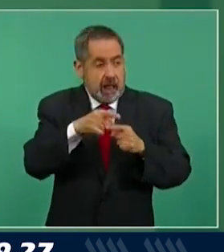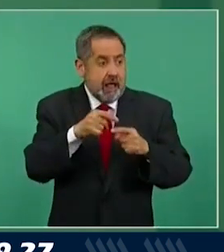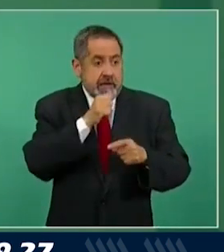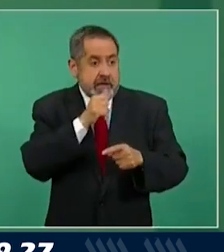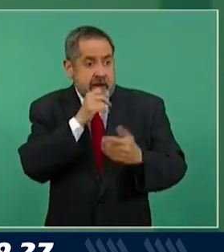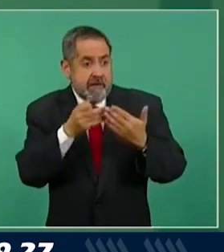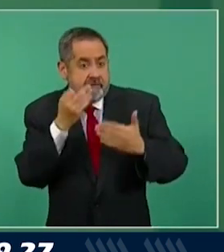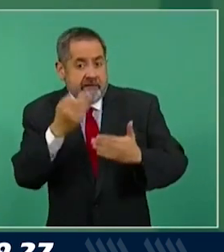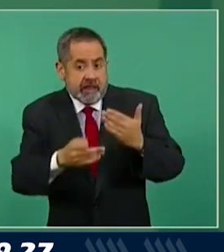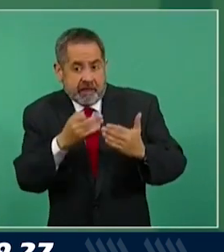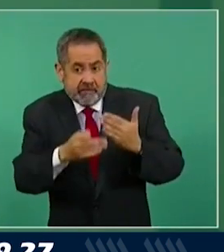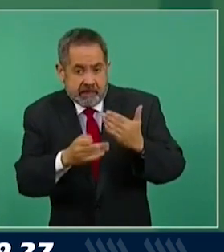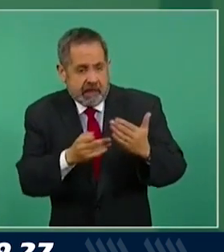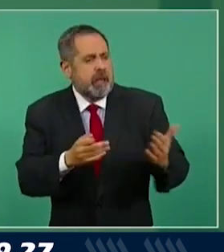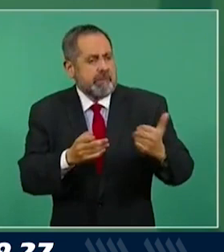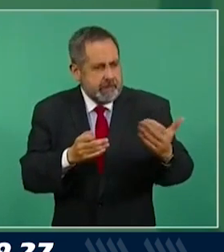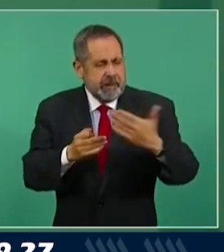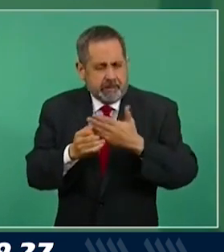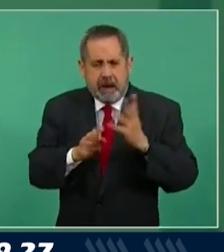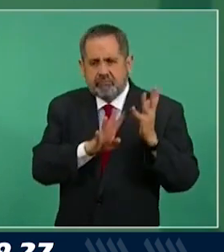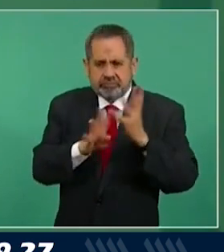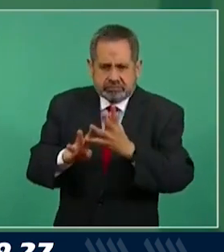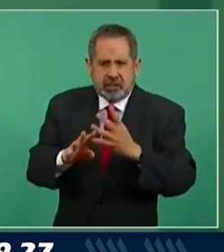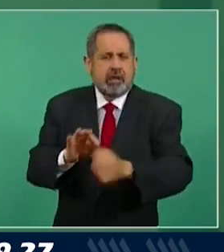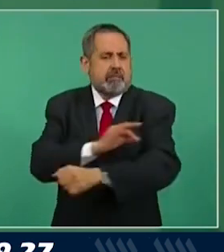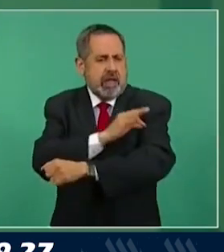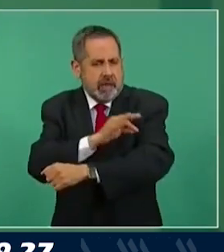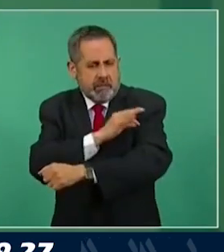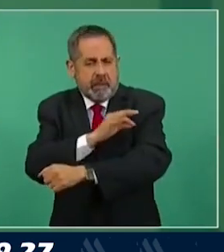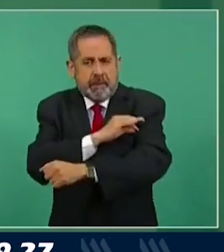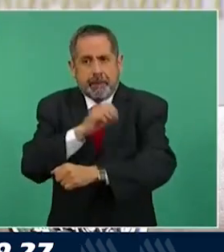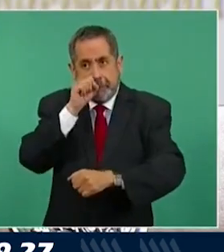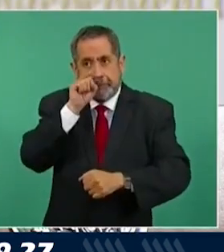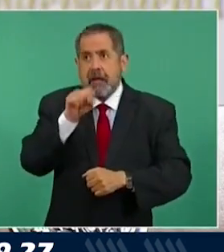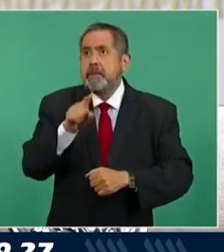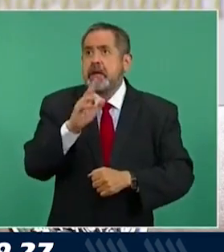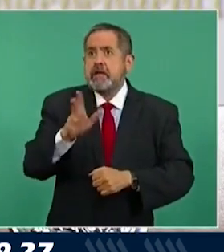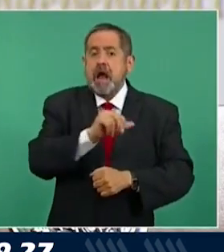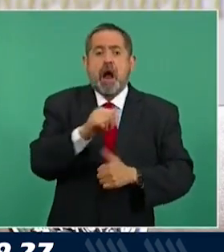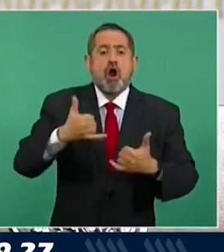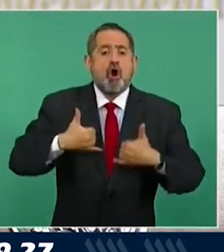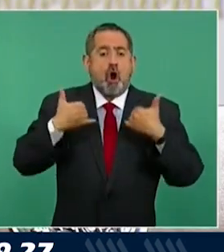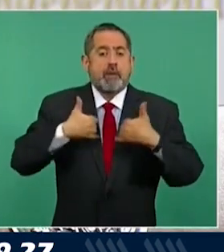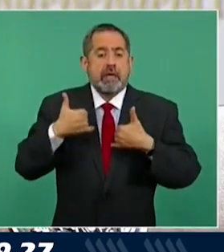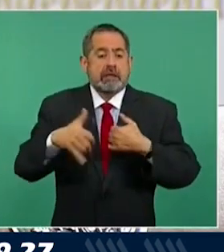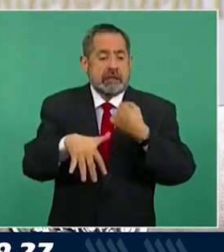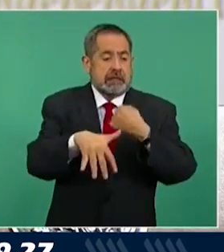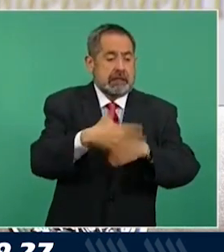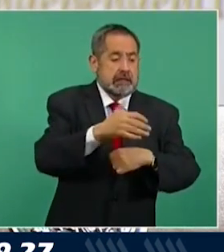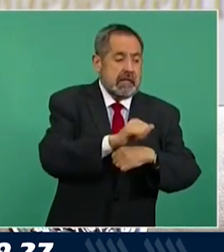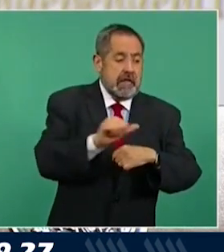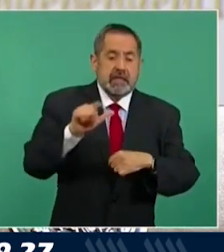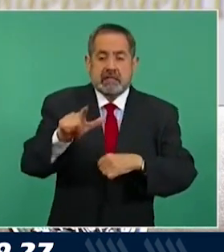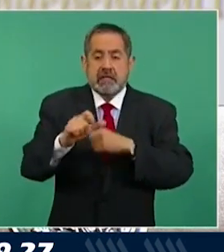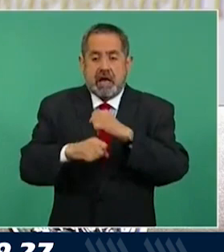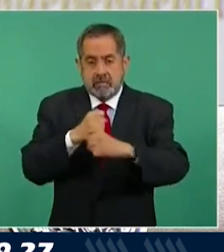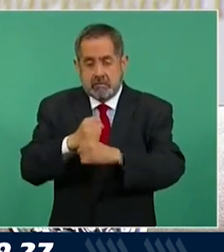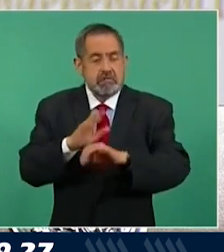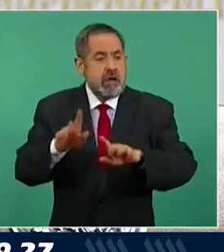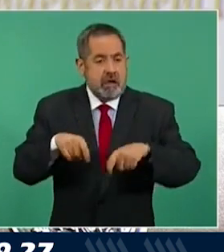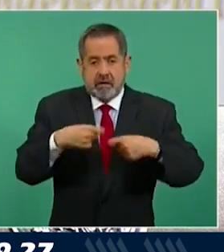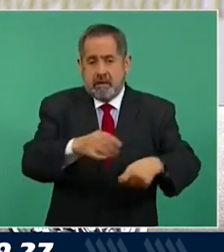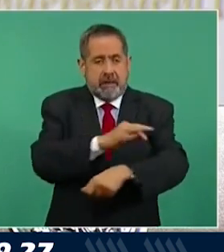y ya también se están vacunando a jóvenes de 15 a 17. Entonces,